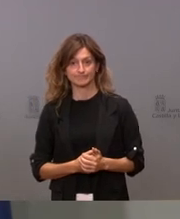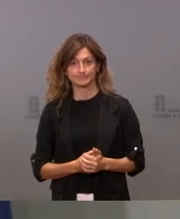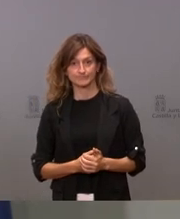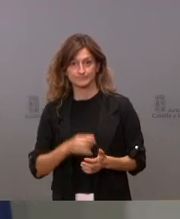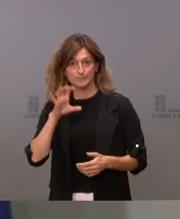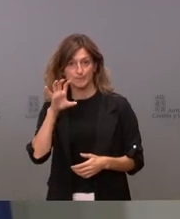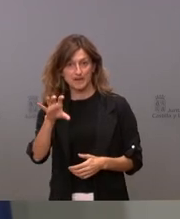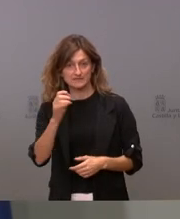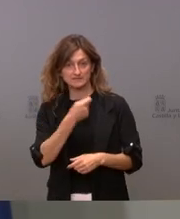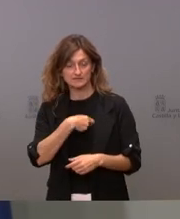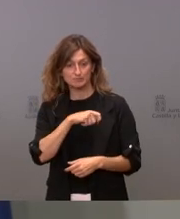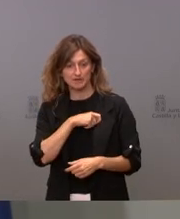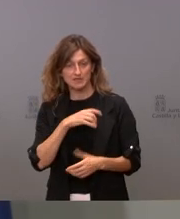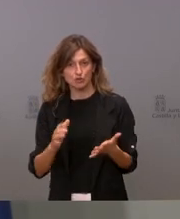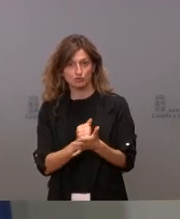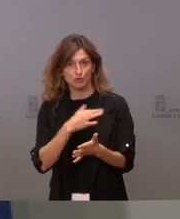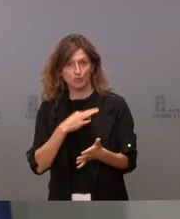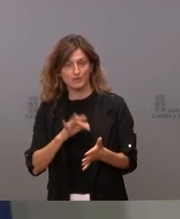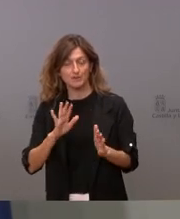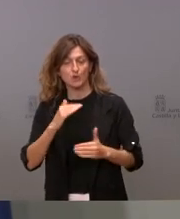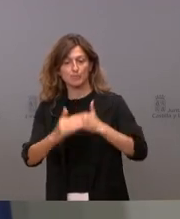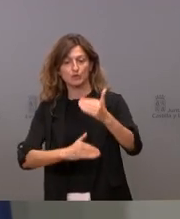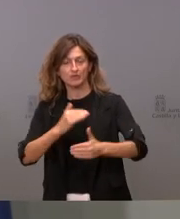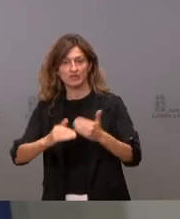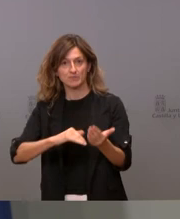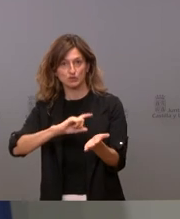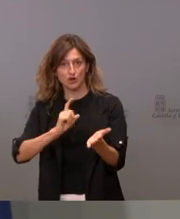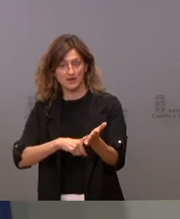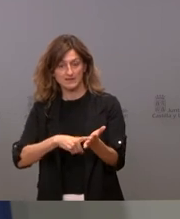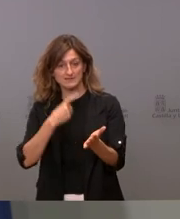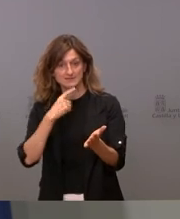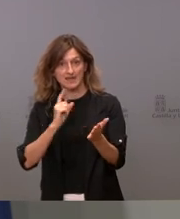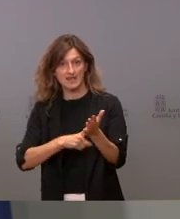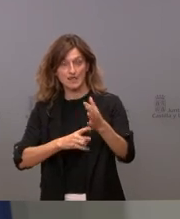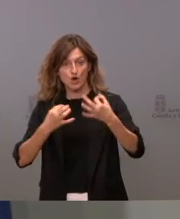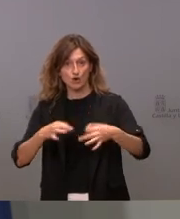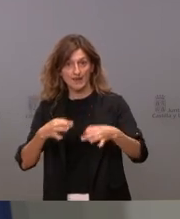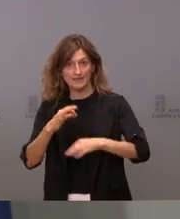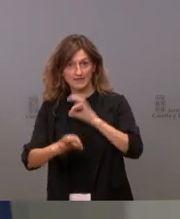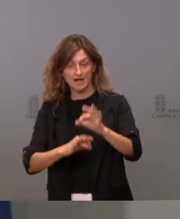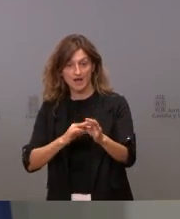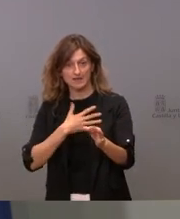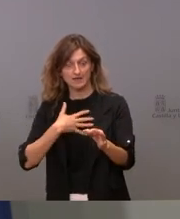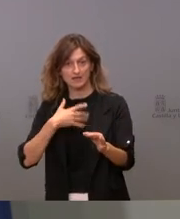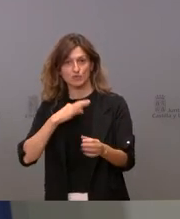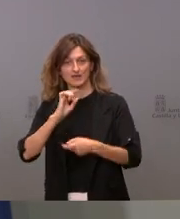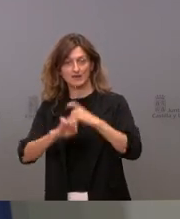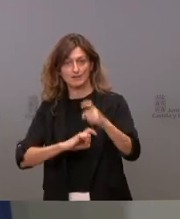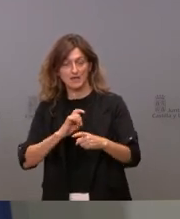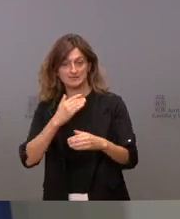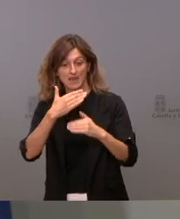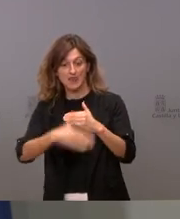en este país todo es posible dentro del procedimiento legislativo y si quieres cambiar una ley orgánica tienes que cambiarla si quieres restringir